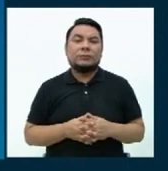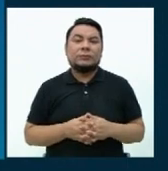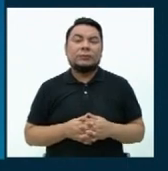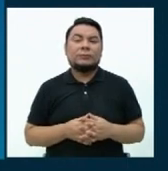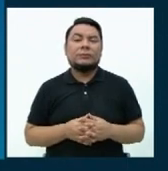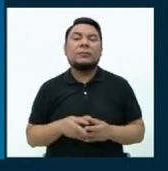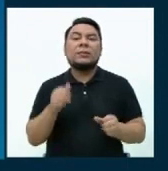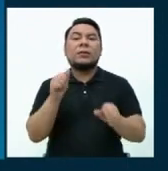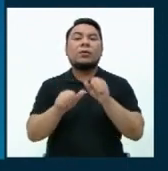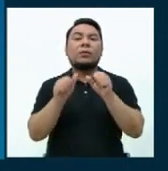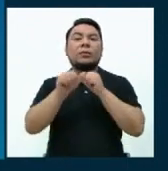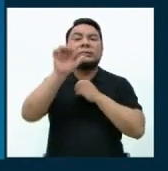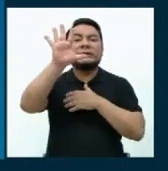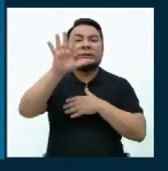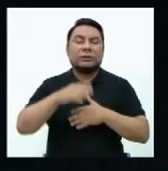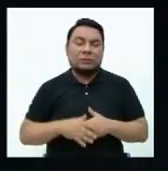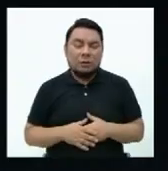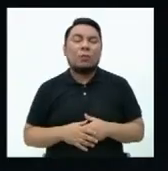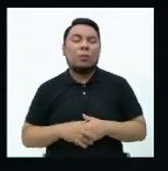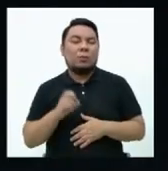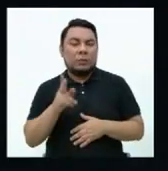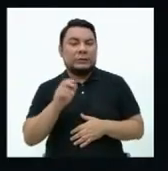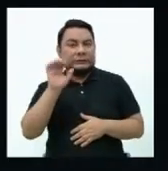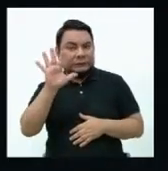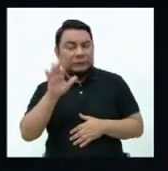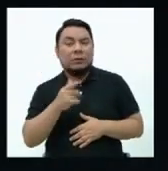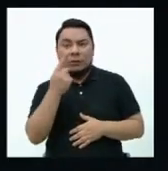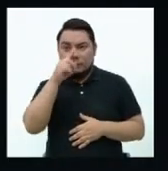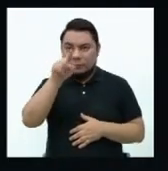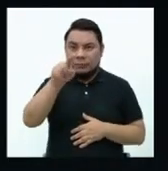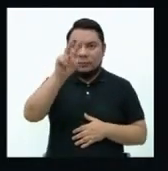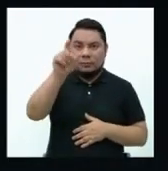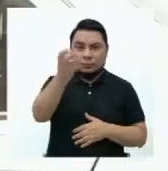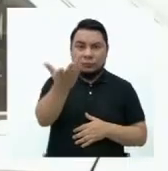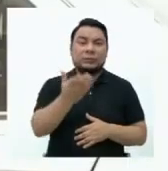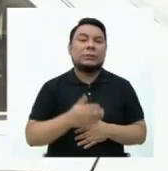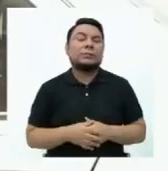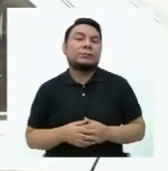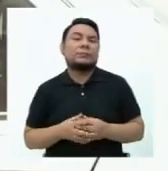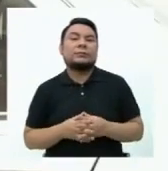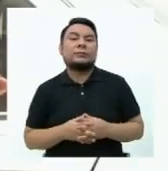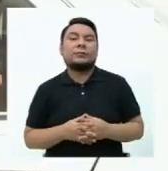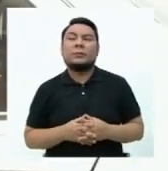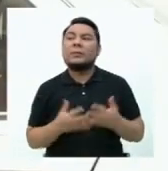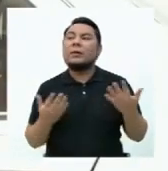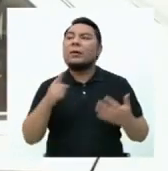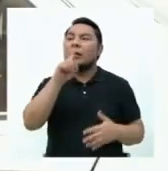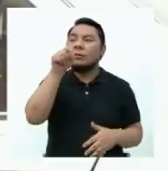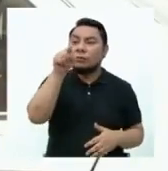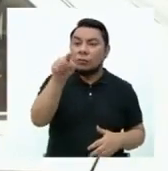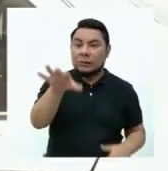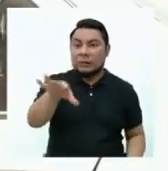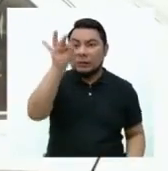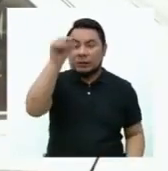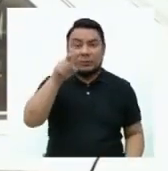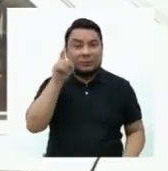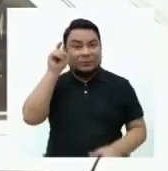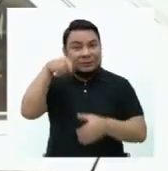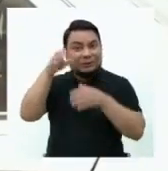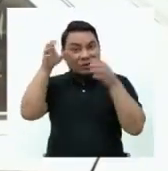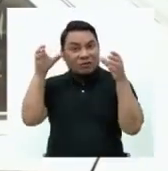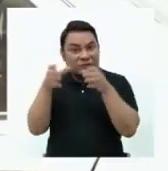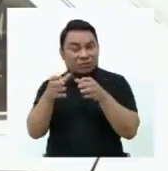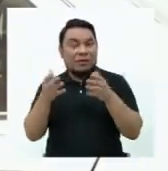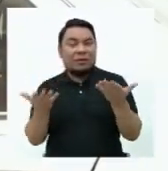El número cinco. El cinco. Veamos la pregunta. Si usted es elegido congresista,